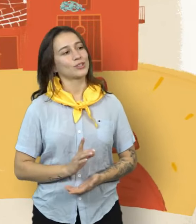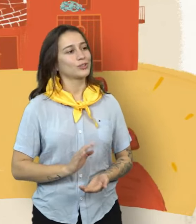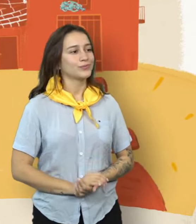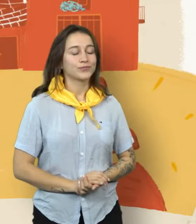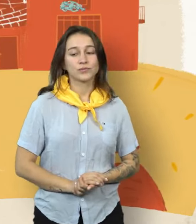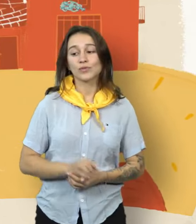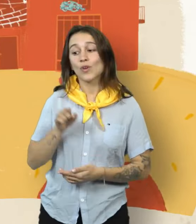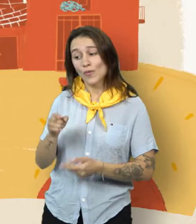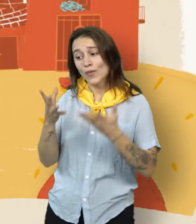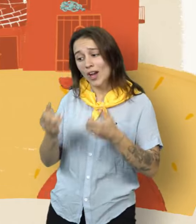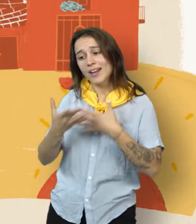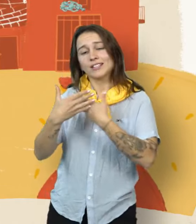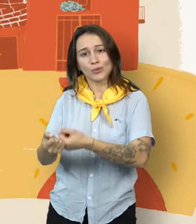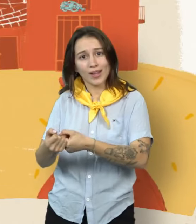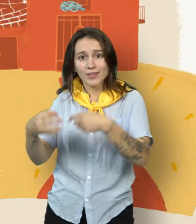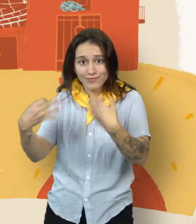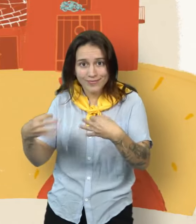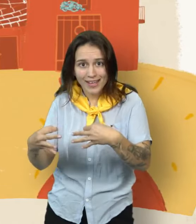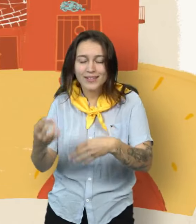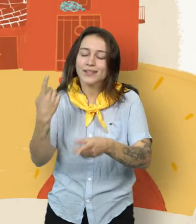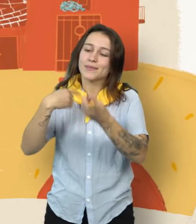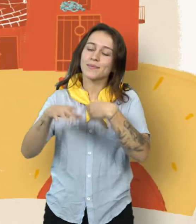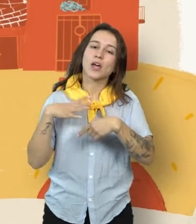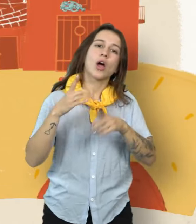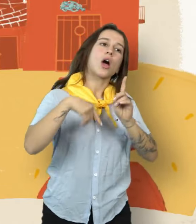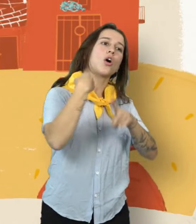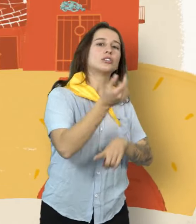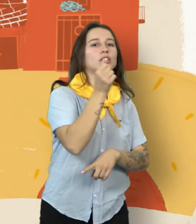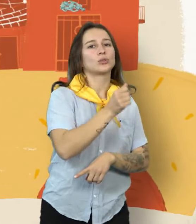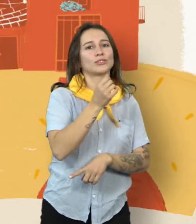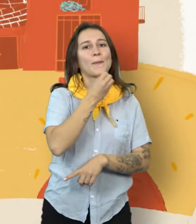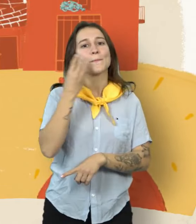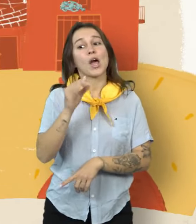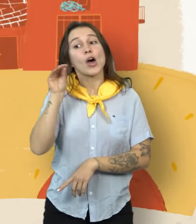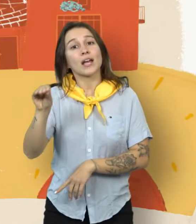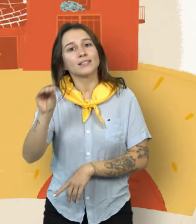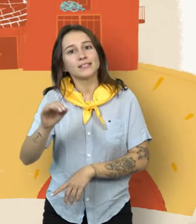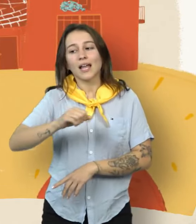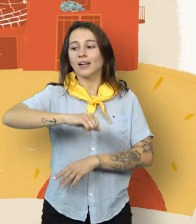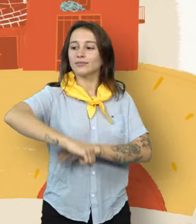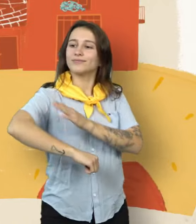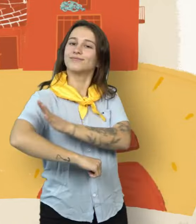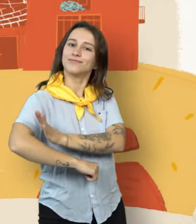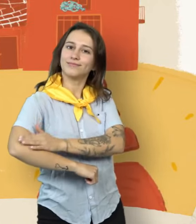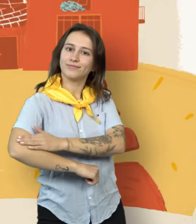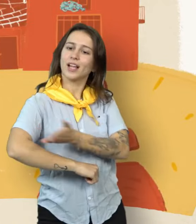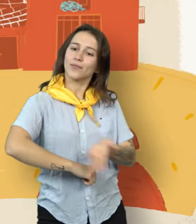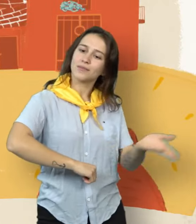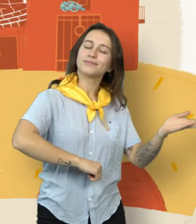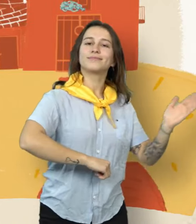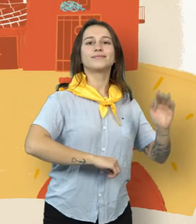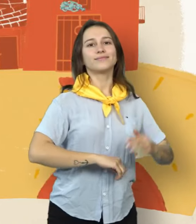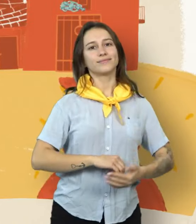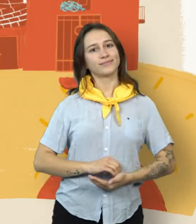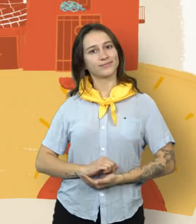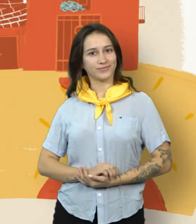Sus ganas han sido buenas, pero hay otra solución. Mejor es brindarle el brazo, transmitiendo su intención. ¡Hasta